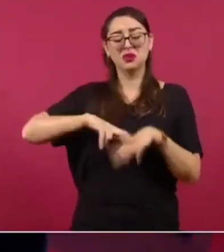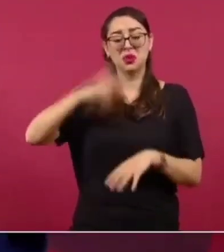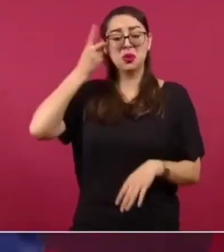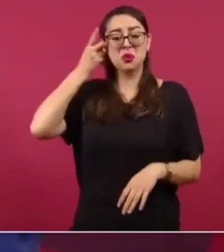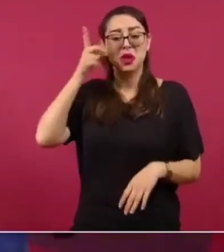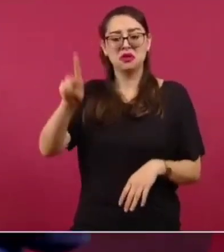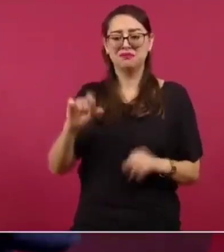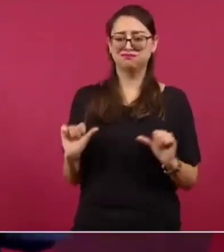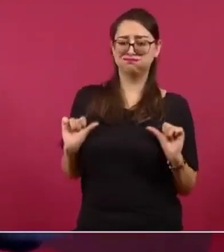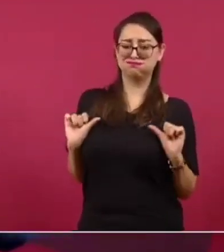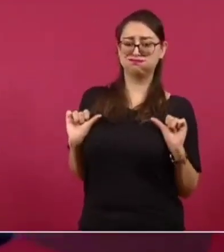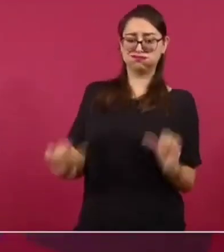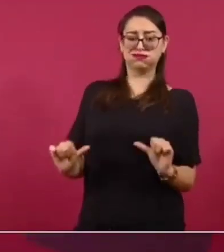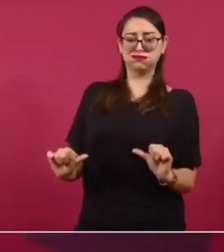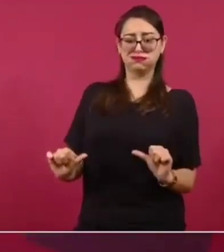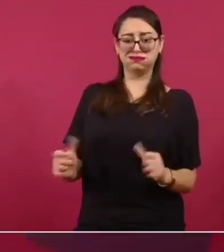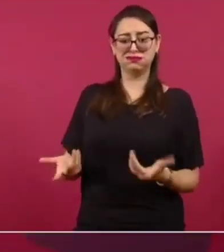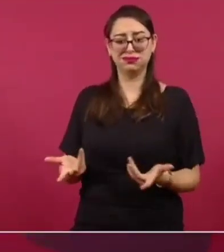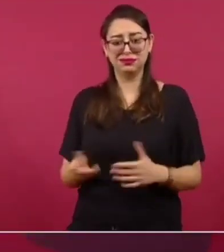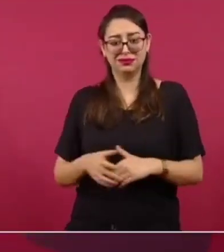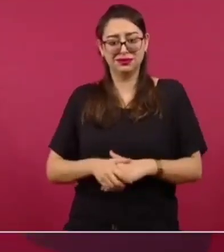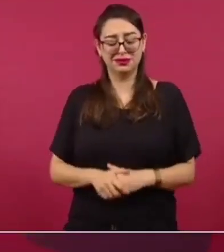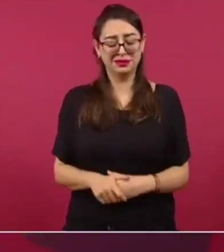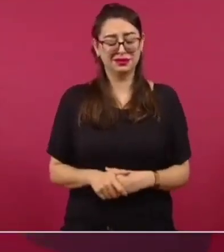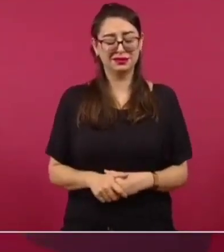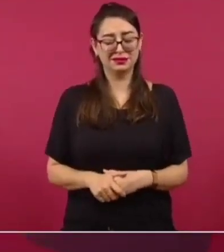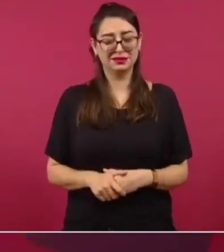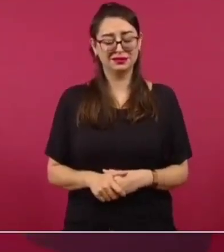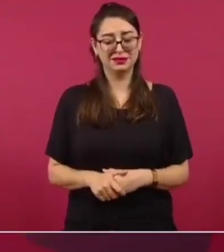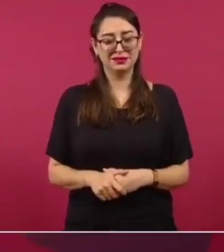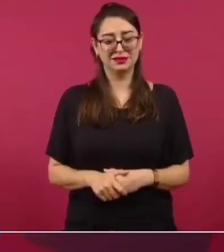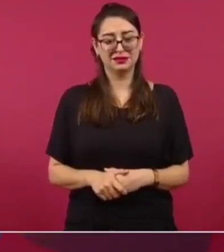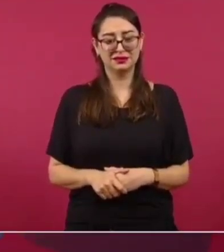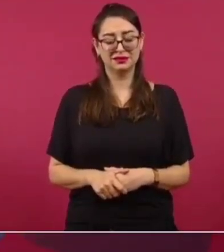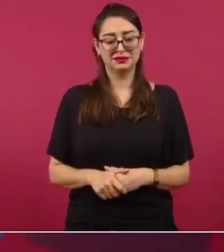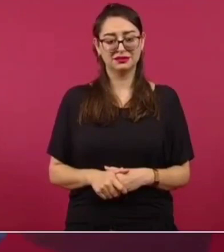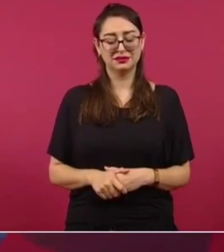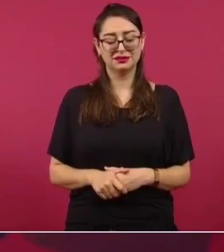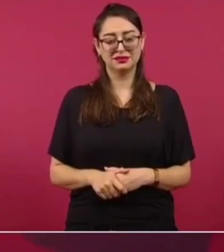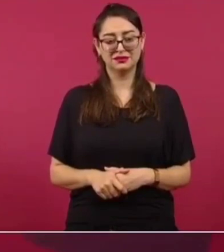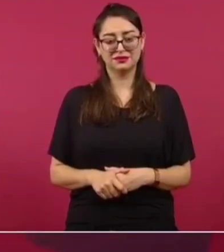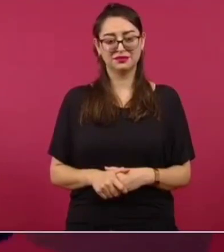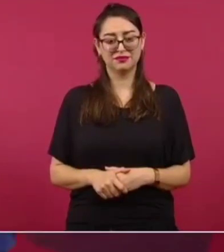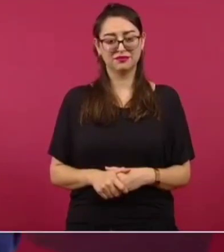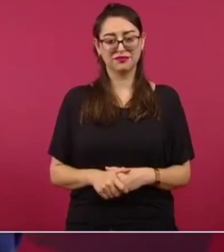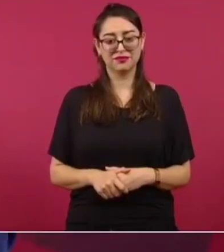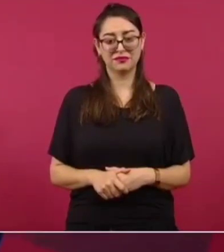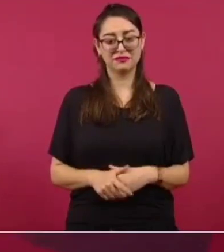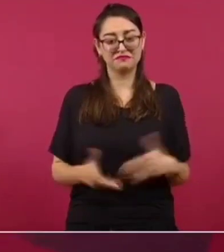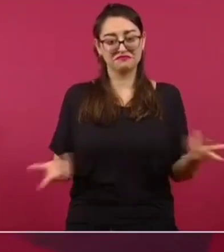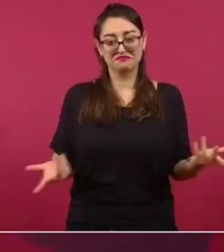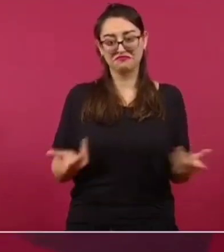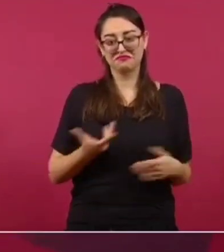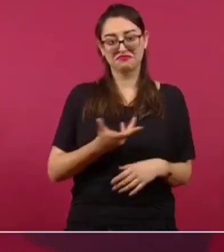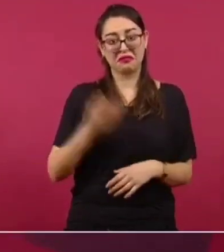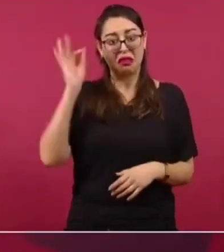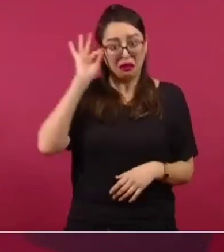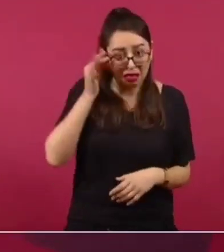voceros, no quiero decir achichincles,